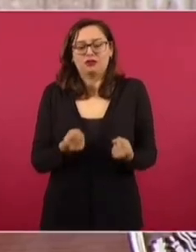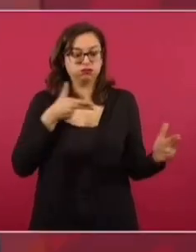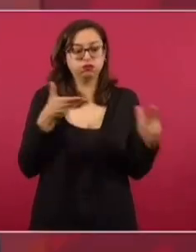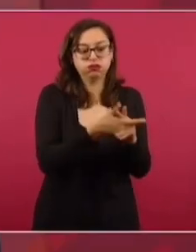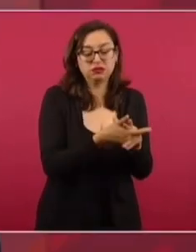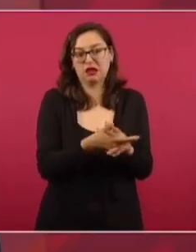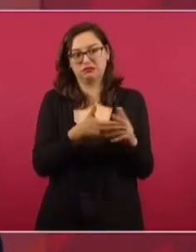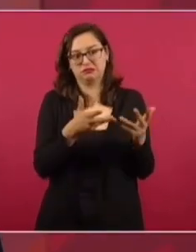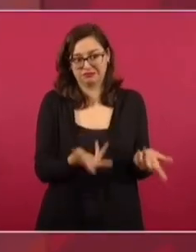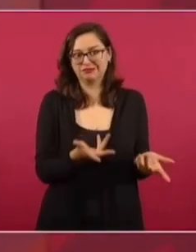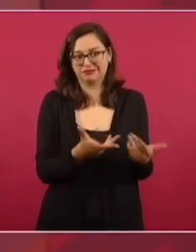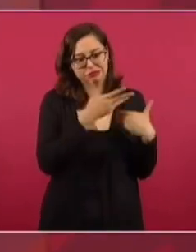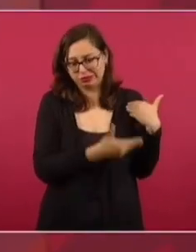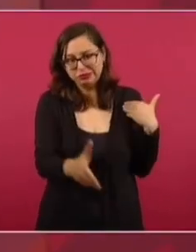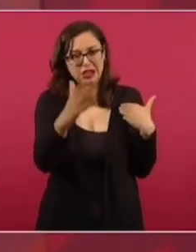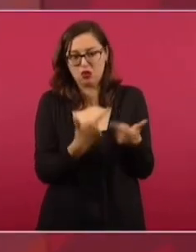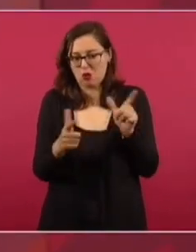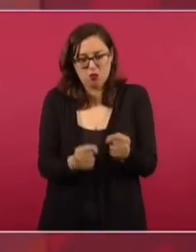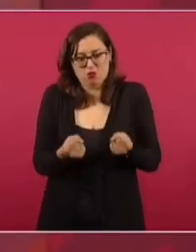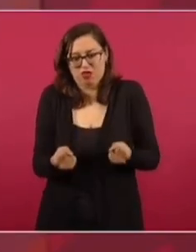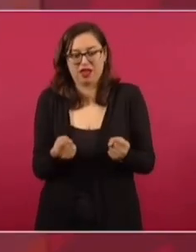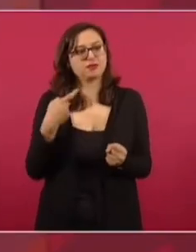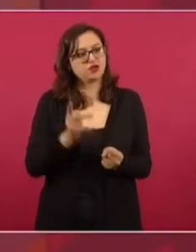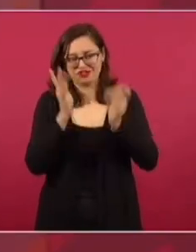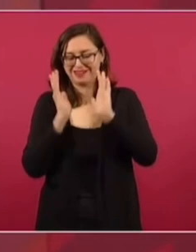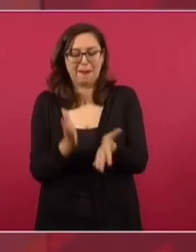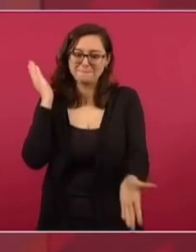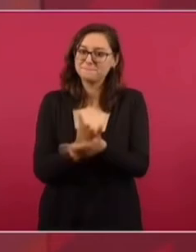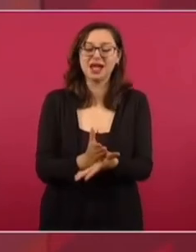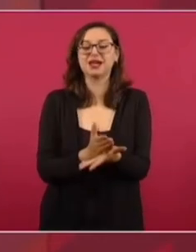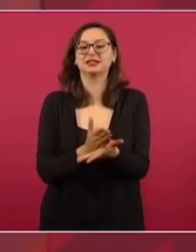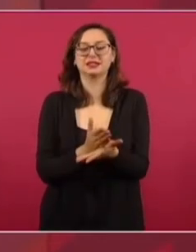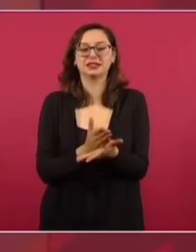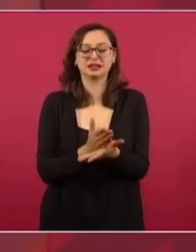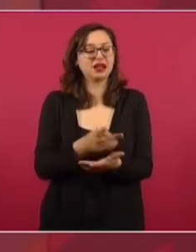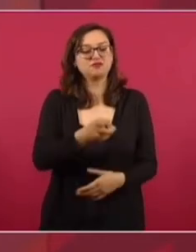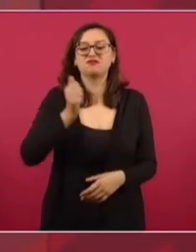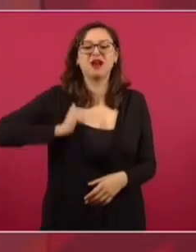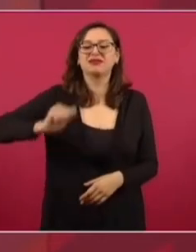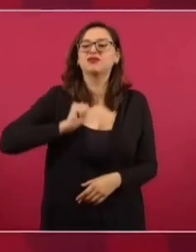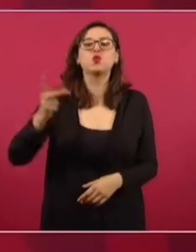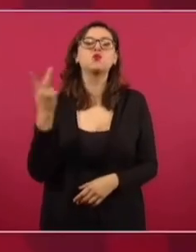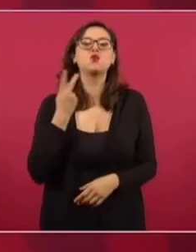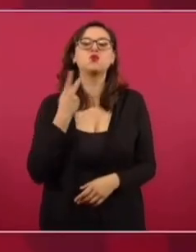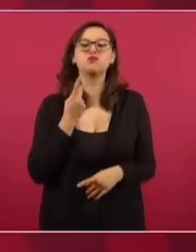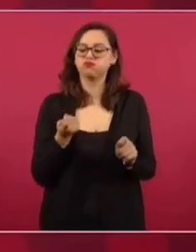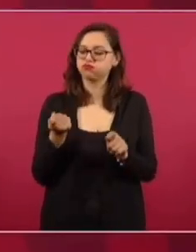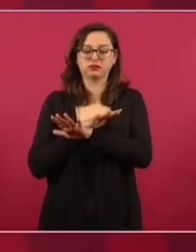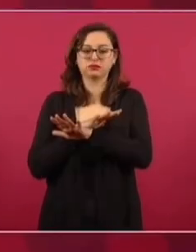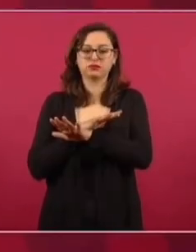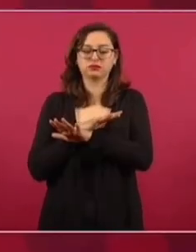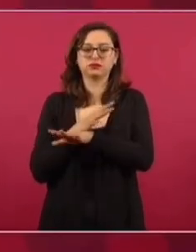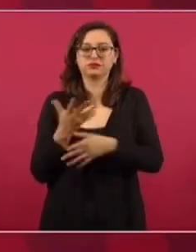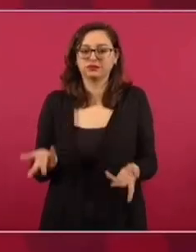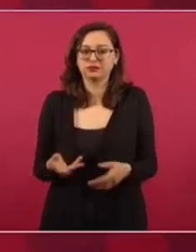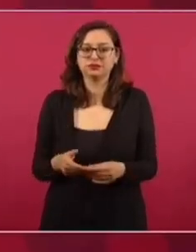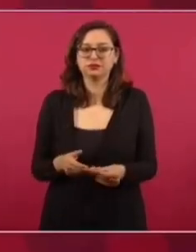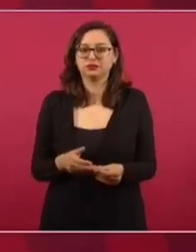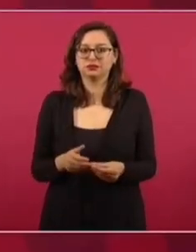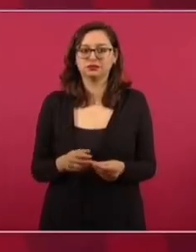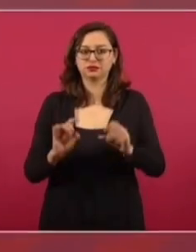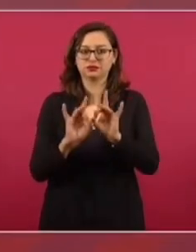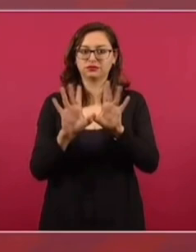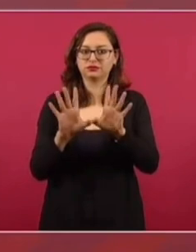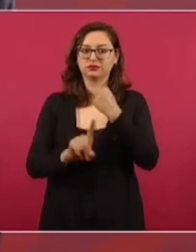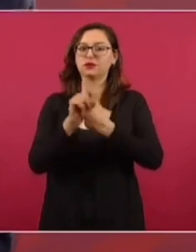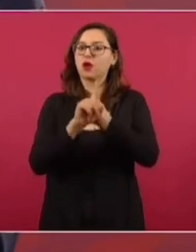a chantajes. Pero ya hay que decir, esa vieja política se hace a un lado. ¿Cómo se va a salir